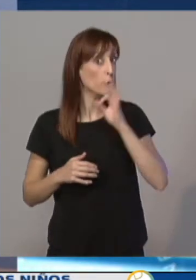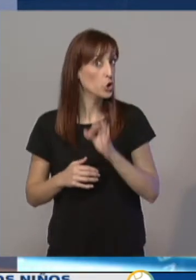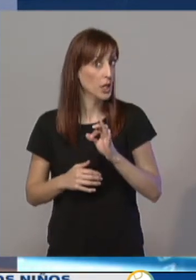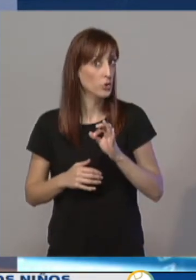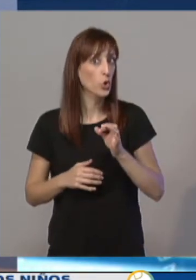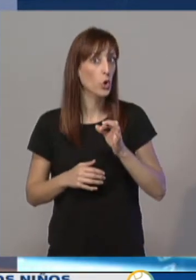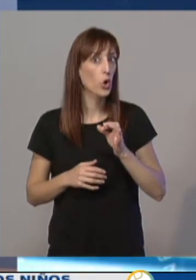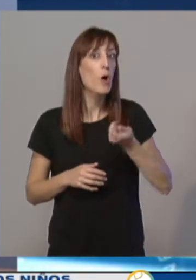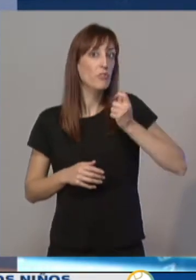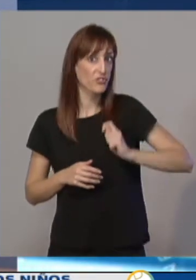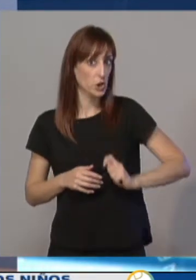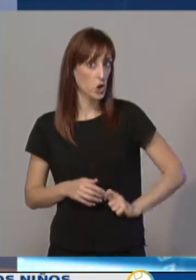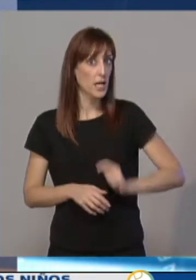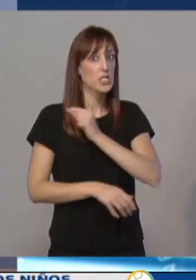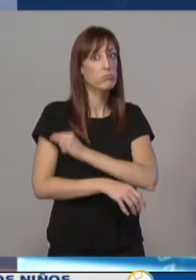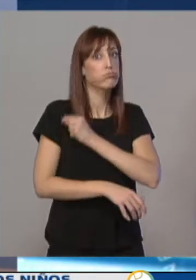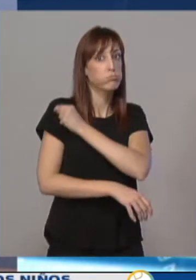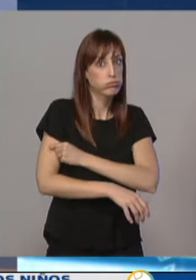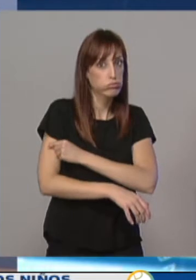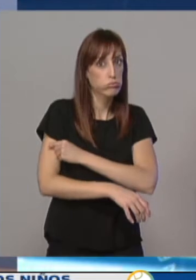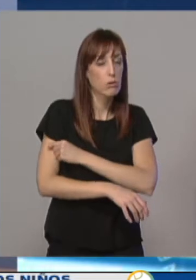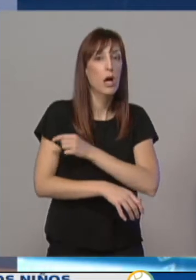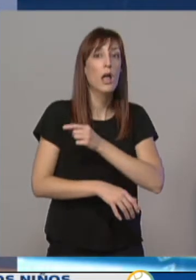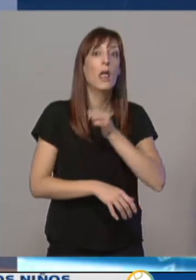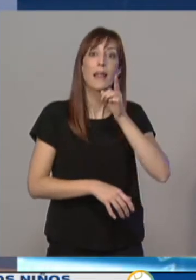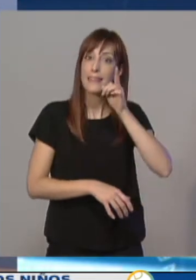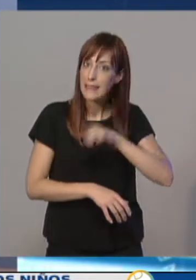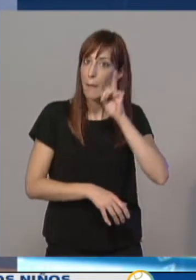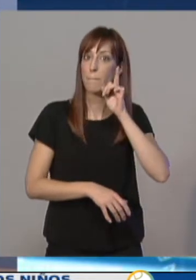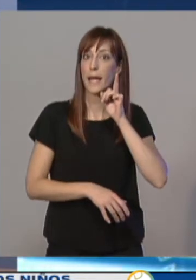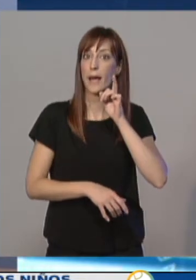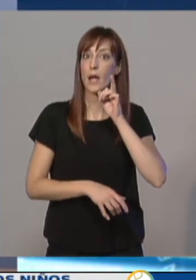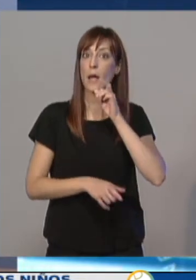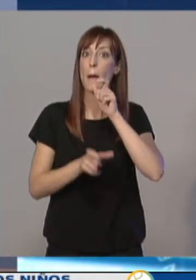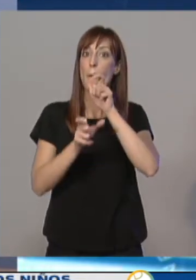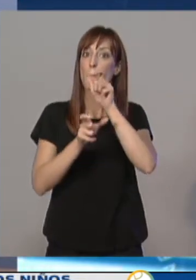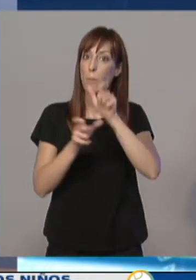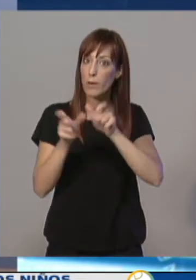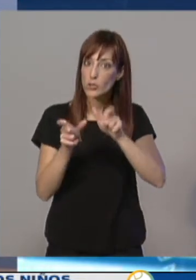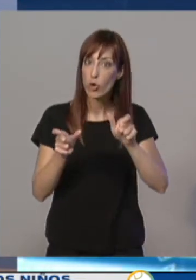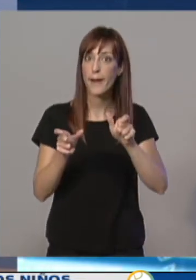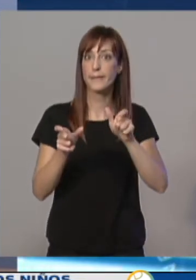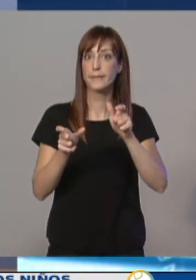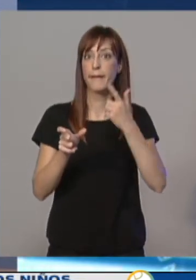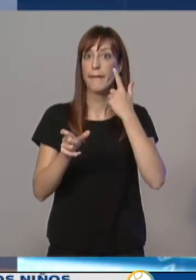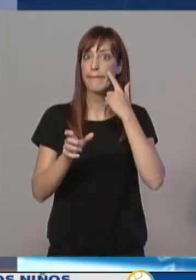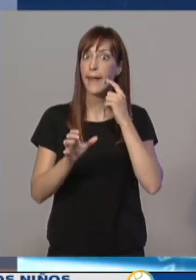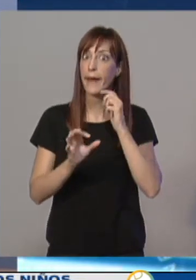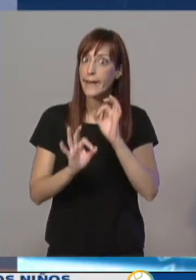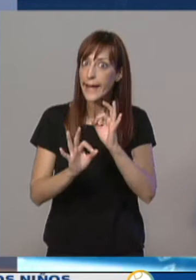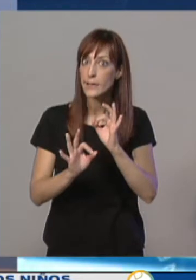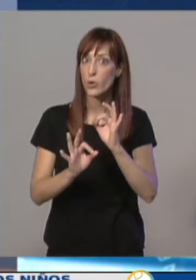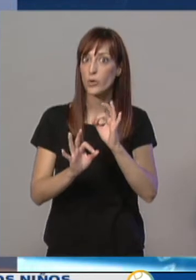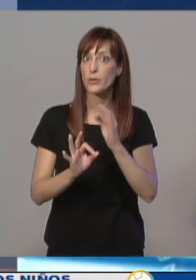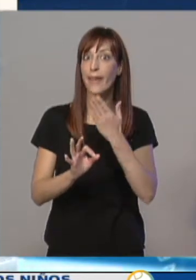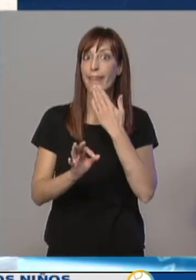sanitario como en la población de riesgo que tiene menos